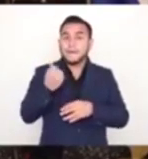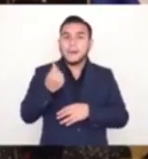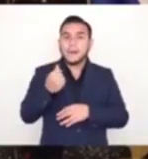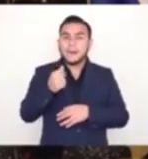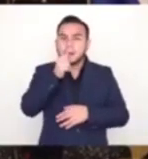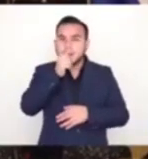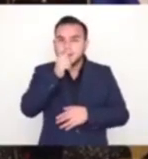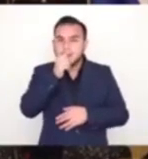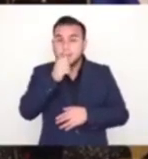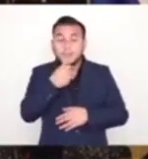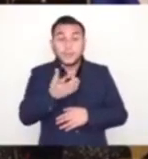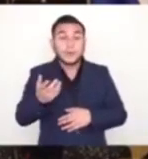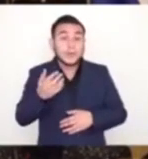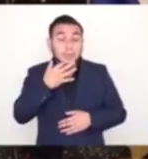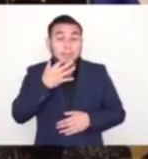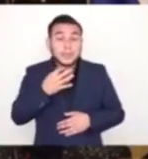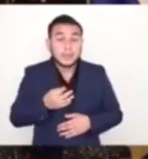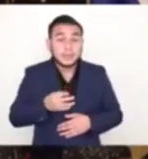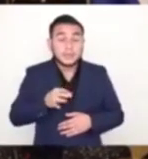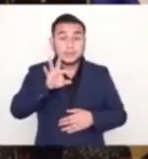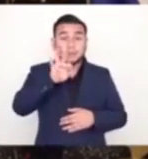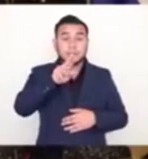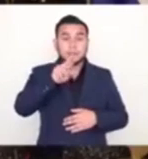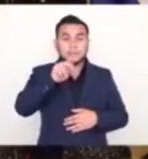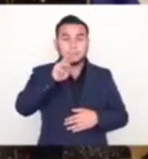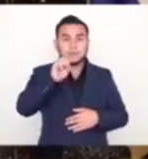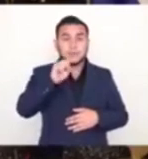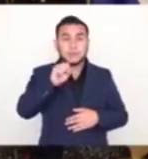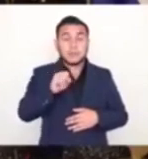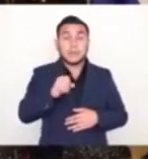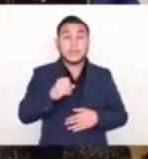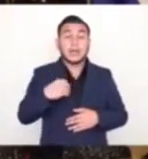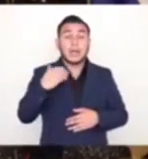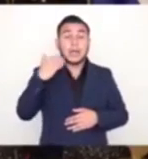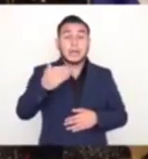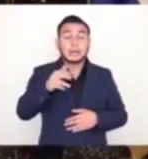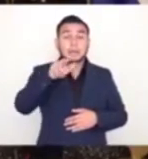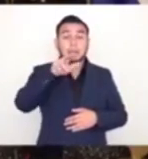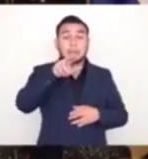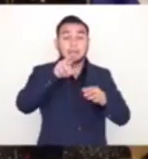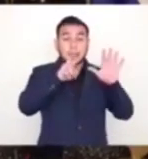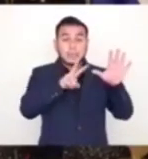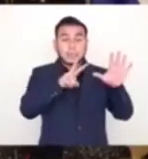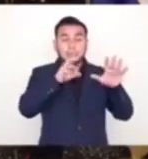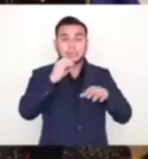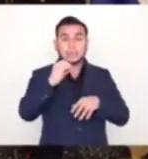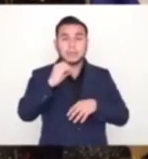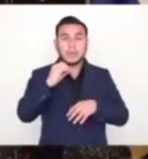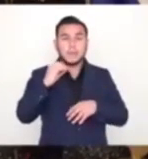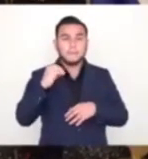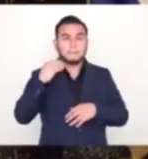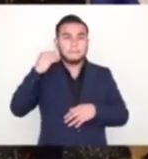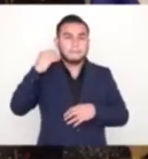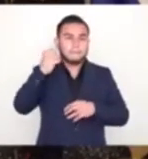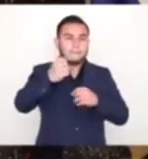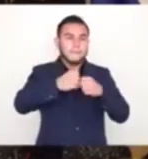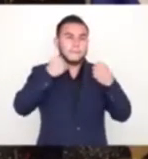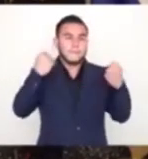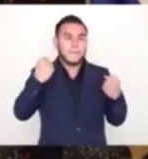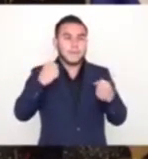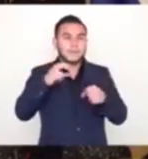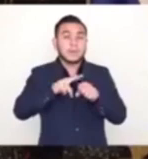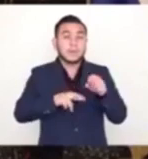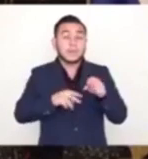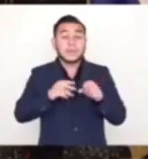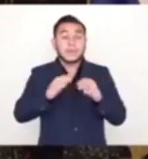presupuesto la quitamos, fundas tenía 70 millones de dólares anuales para gastos discrecionales, y de esos gastos discrecionales tenían esa casa, la casa